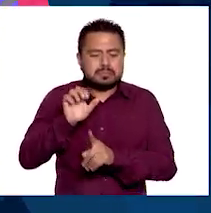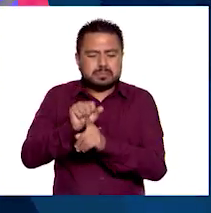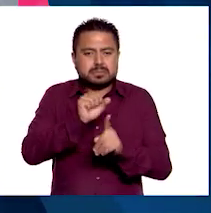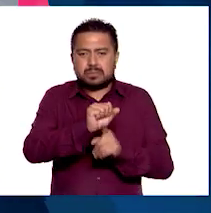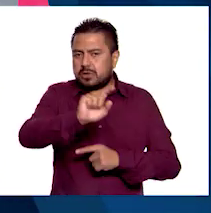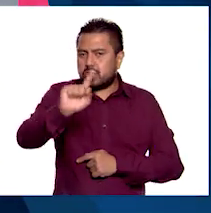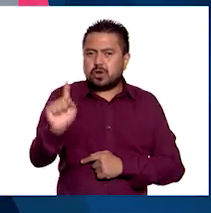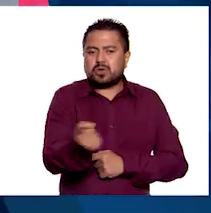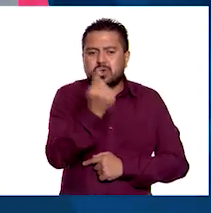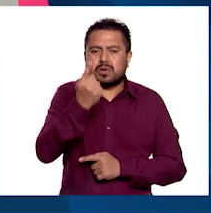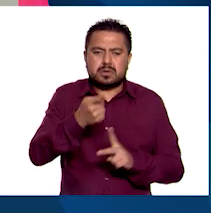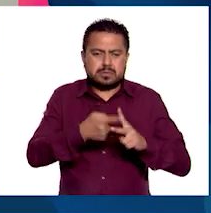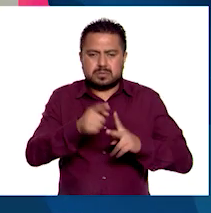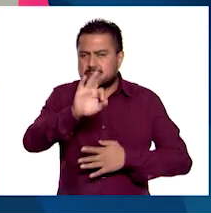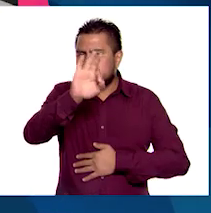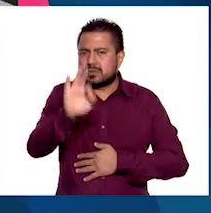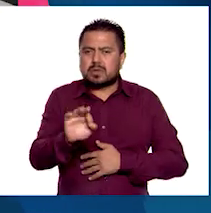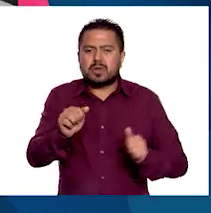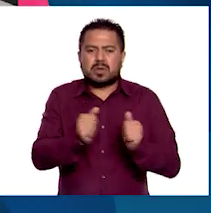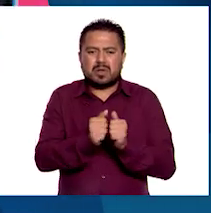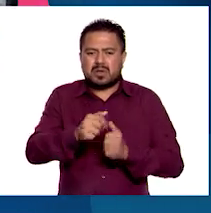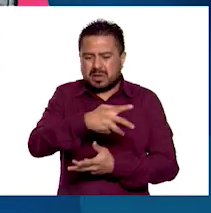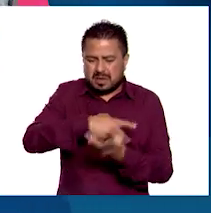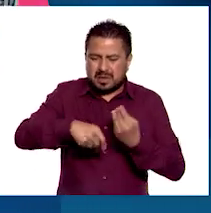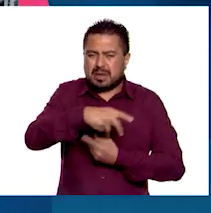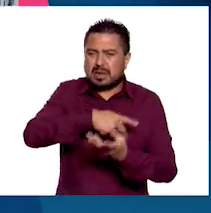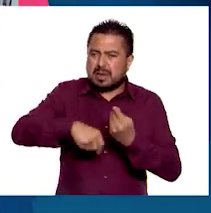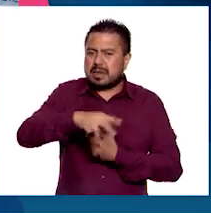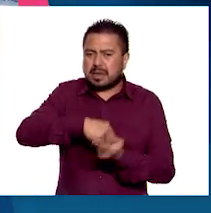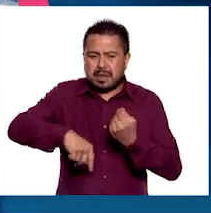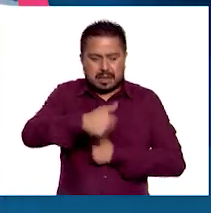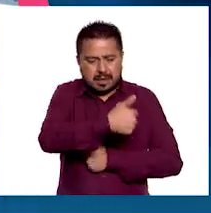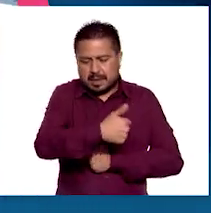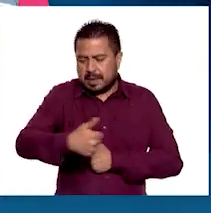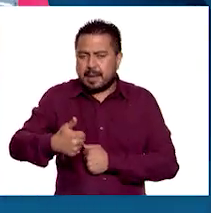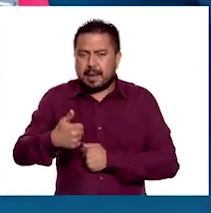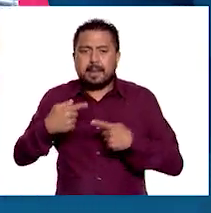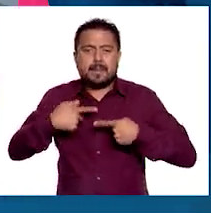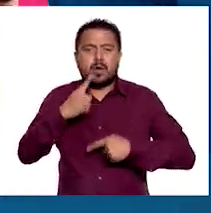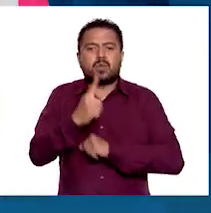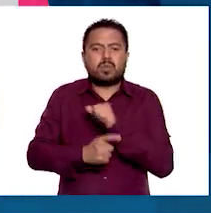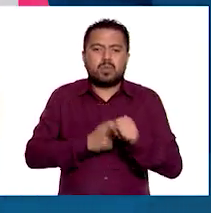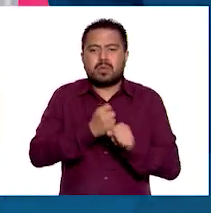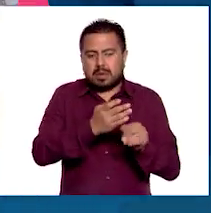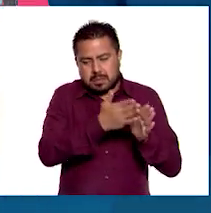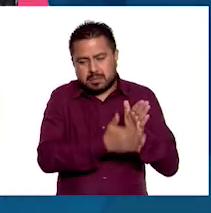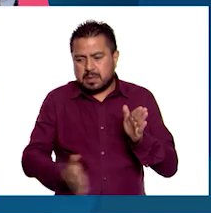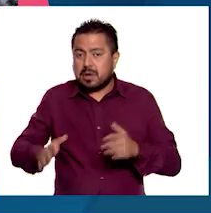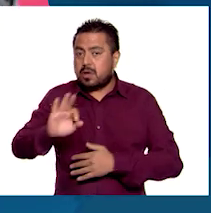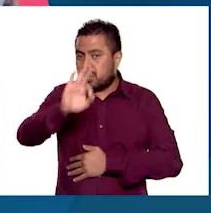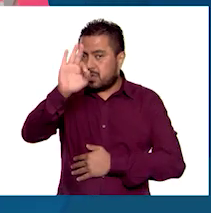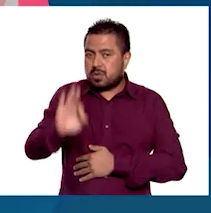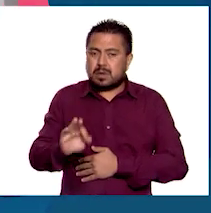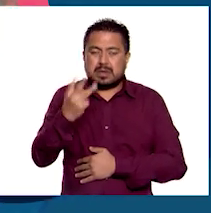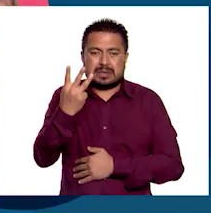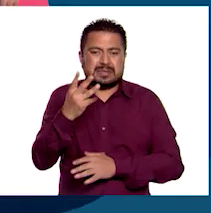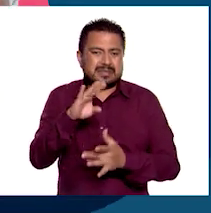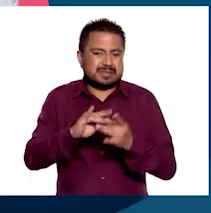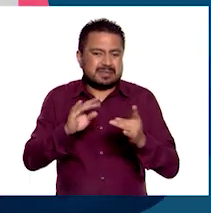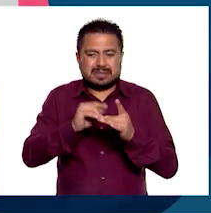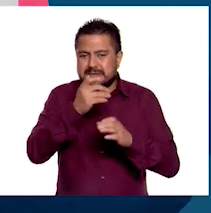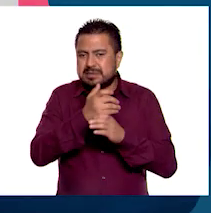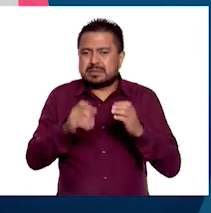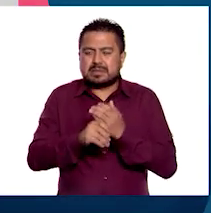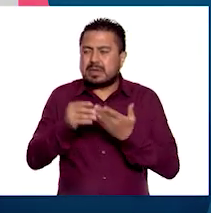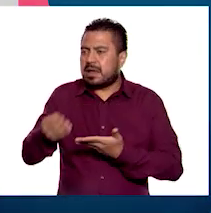en dólares el promedio de recursos económicos por habitante durante un año. El promedio de los tres indicadores